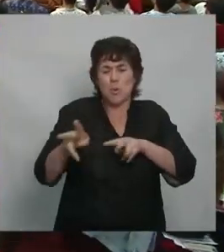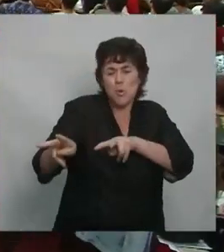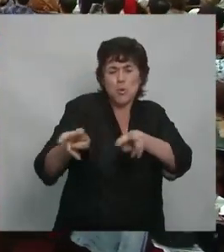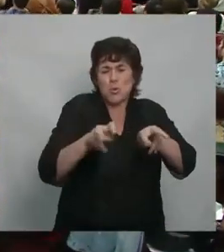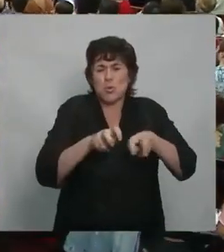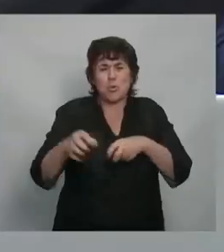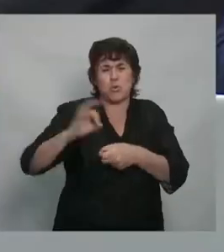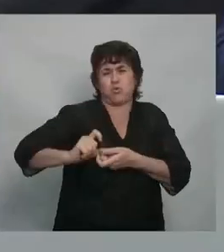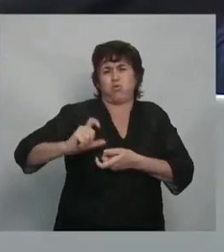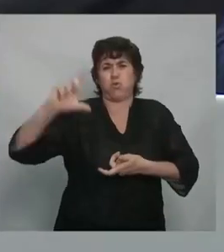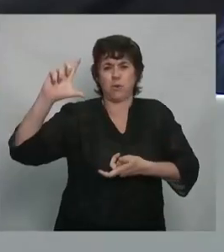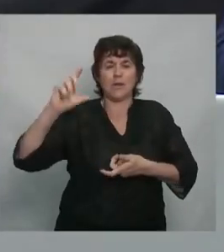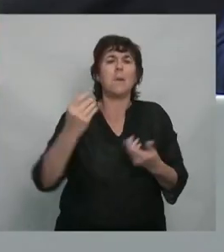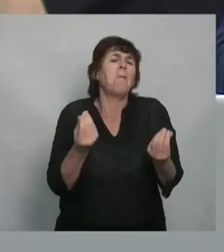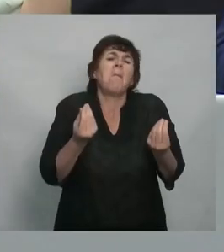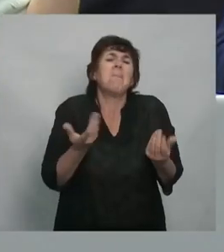¿Por qué?